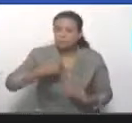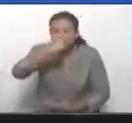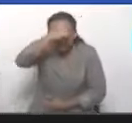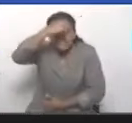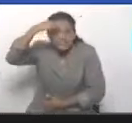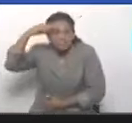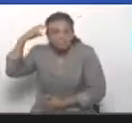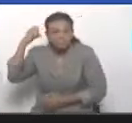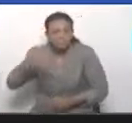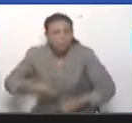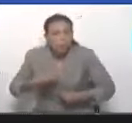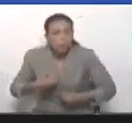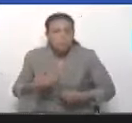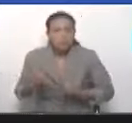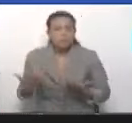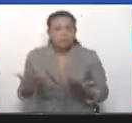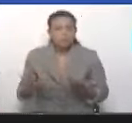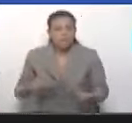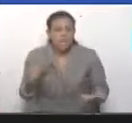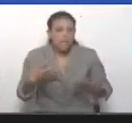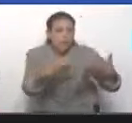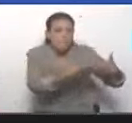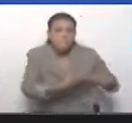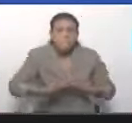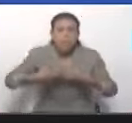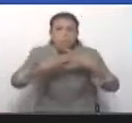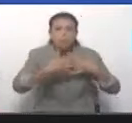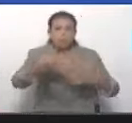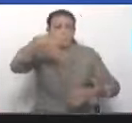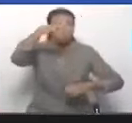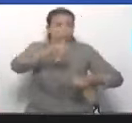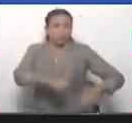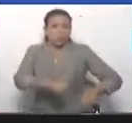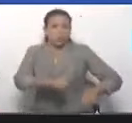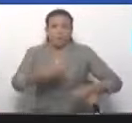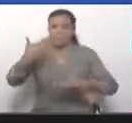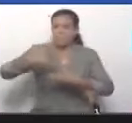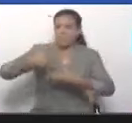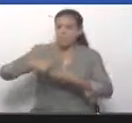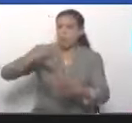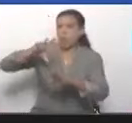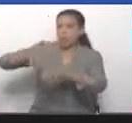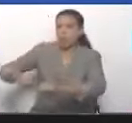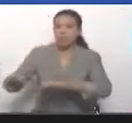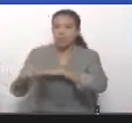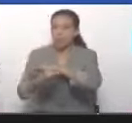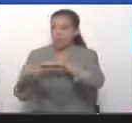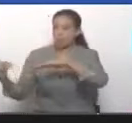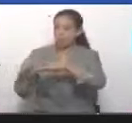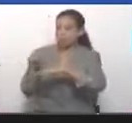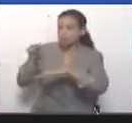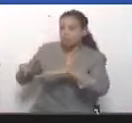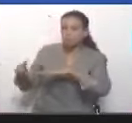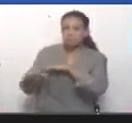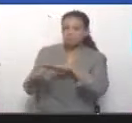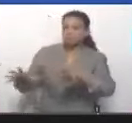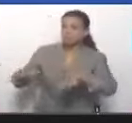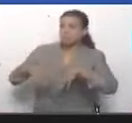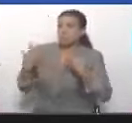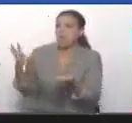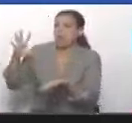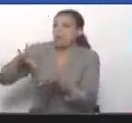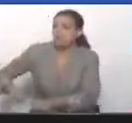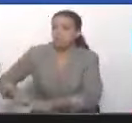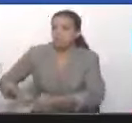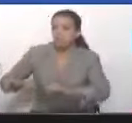con la pretensión de los imperios del mundo, de las transnacionales y del gobierno de la República Cooperativa de Guyana,